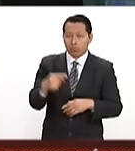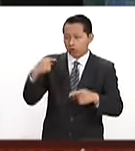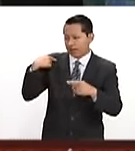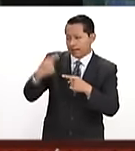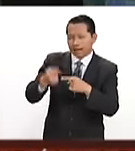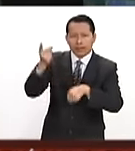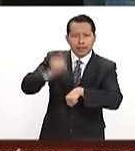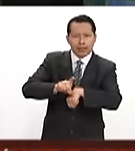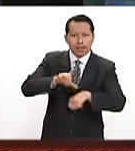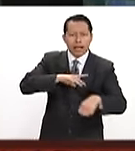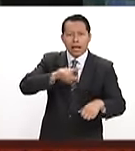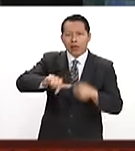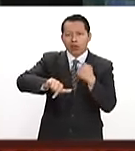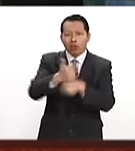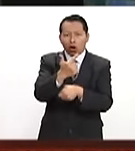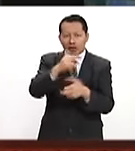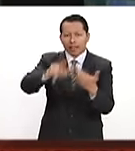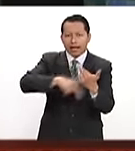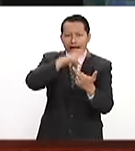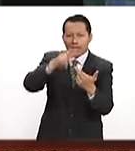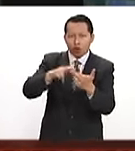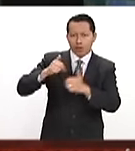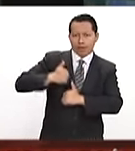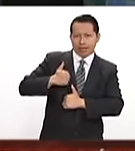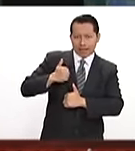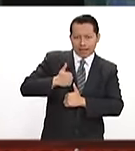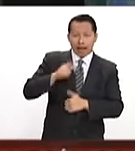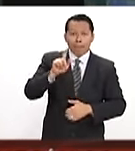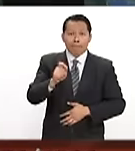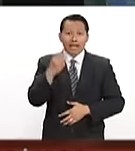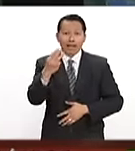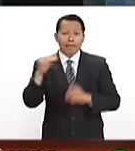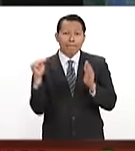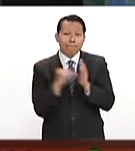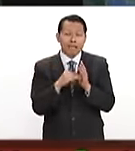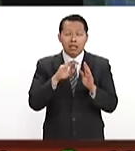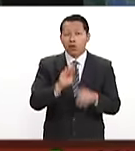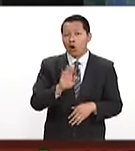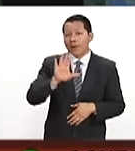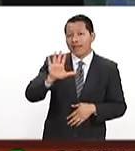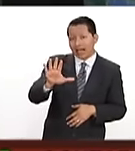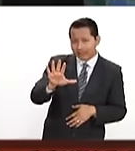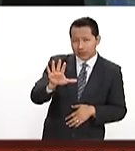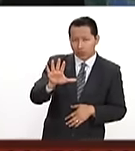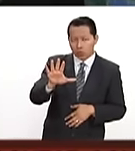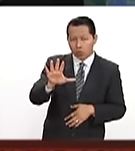en las 12 regiones militares, 23.095